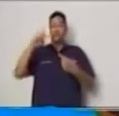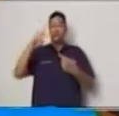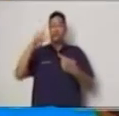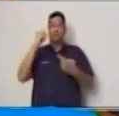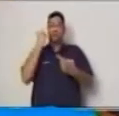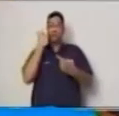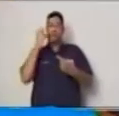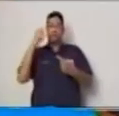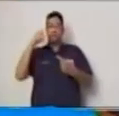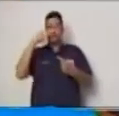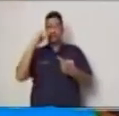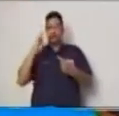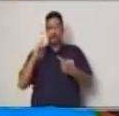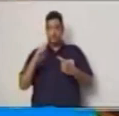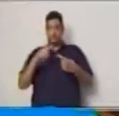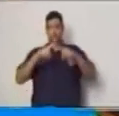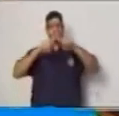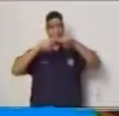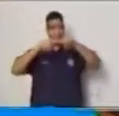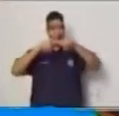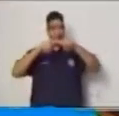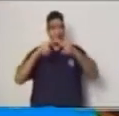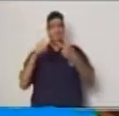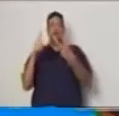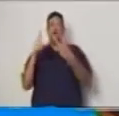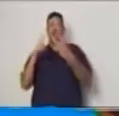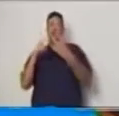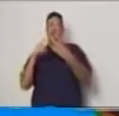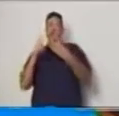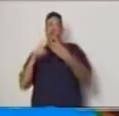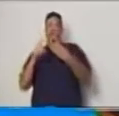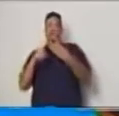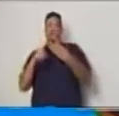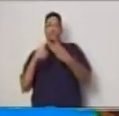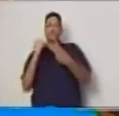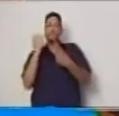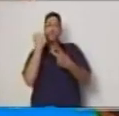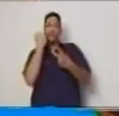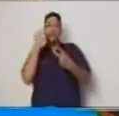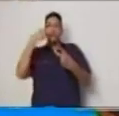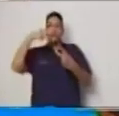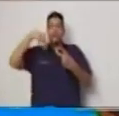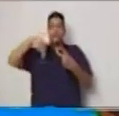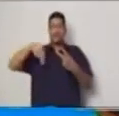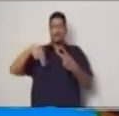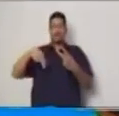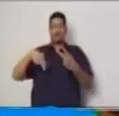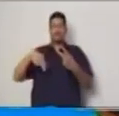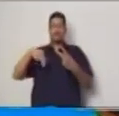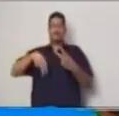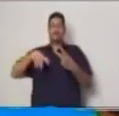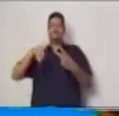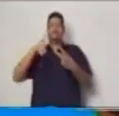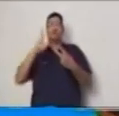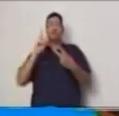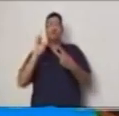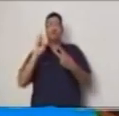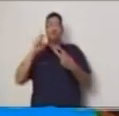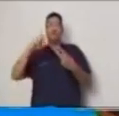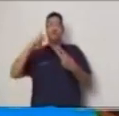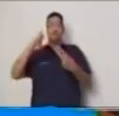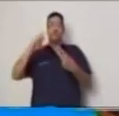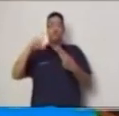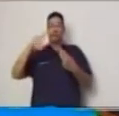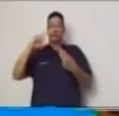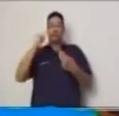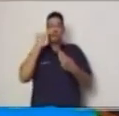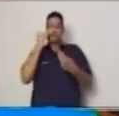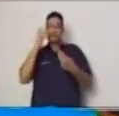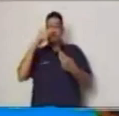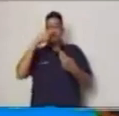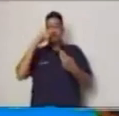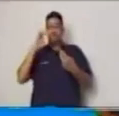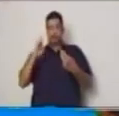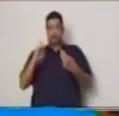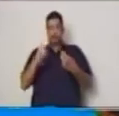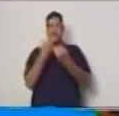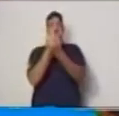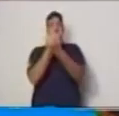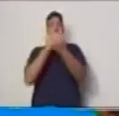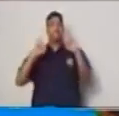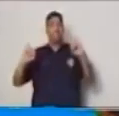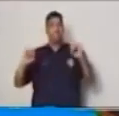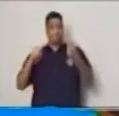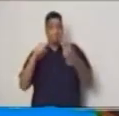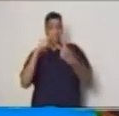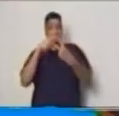y número dos variable dependiente perdón independiente es el